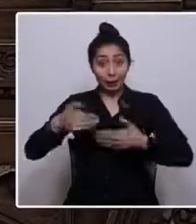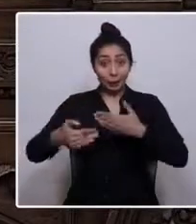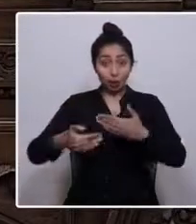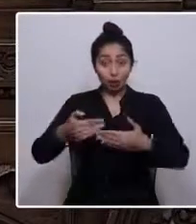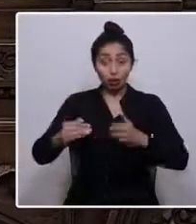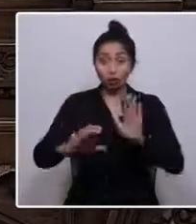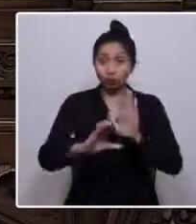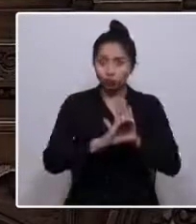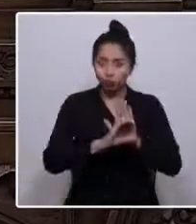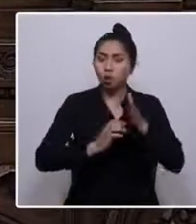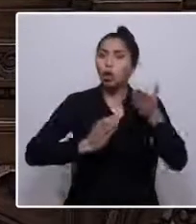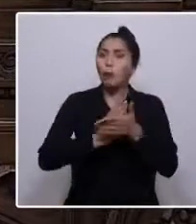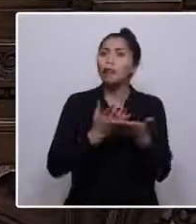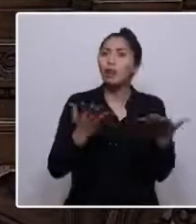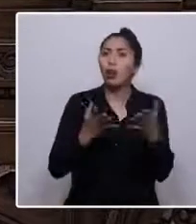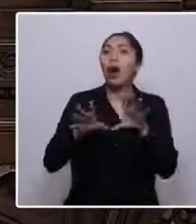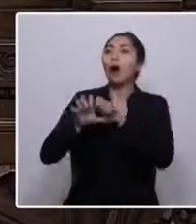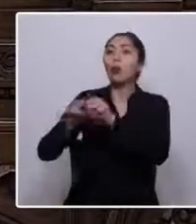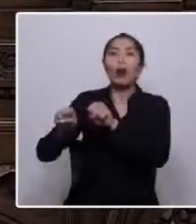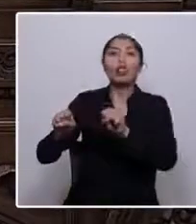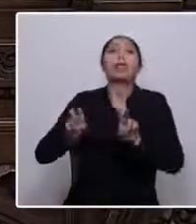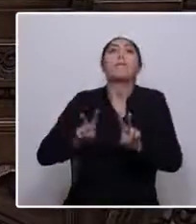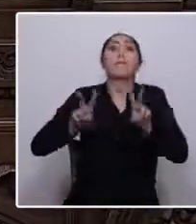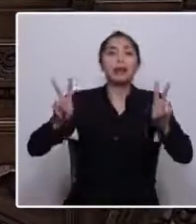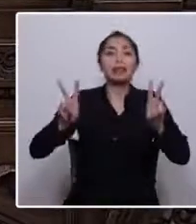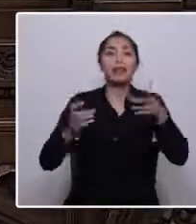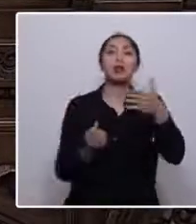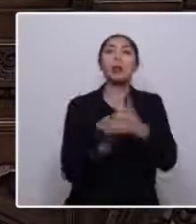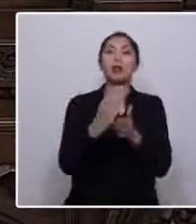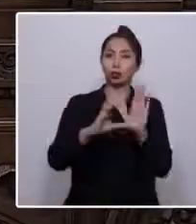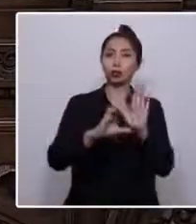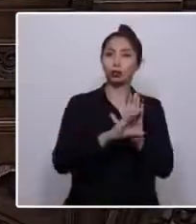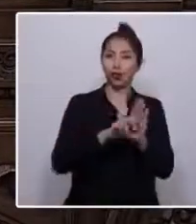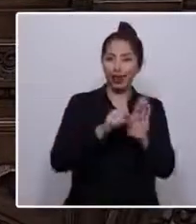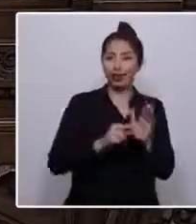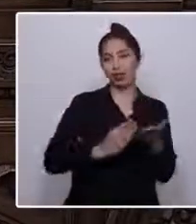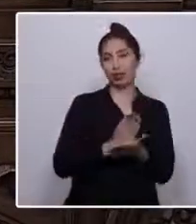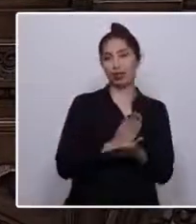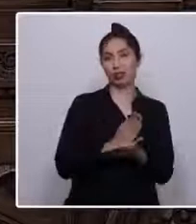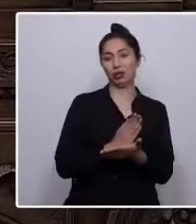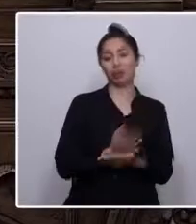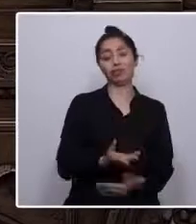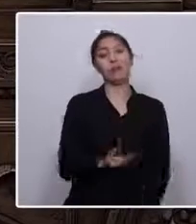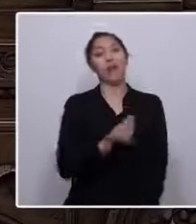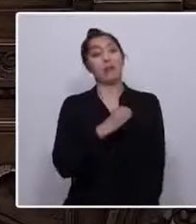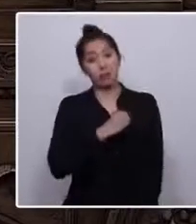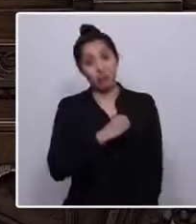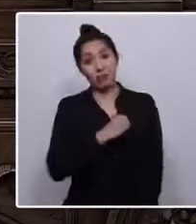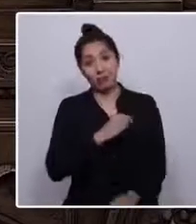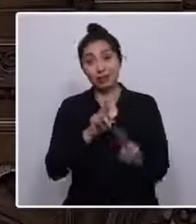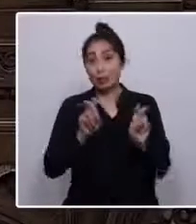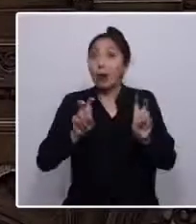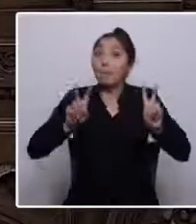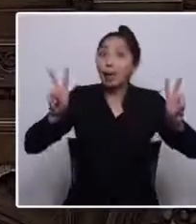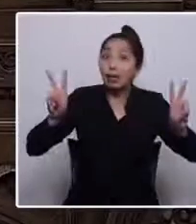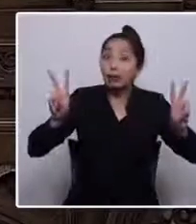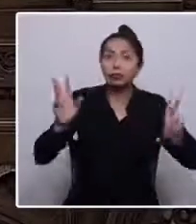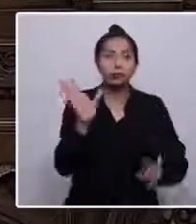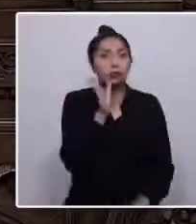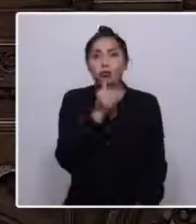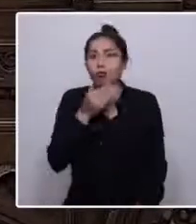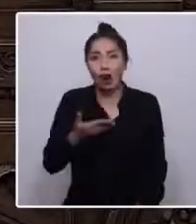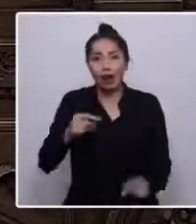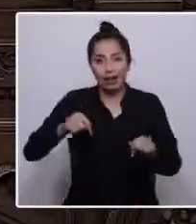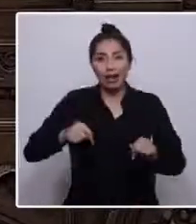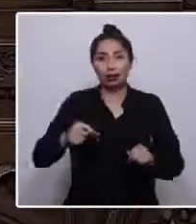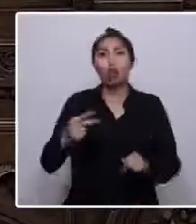se inicia a partir del acuerdo por la paz y por la nueva Constitución. Lamentablemente, la parte de la paz no ha existido en